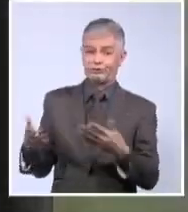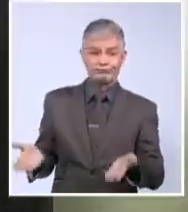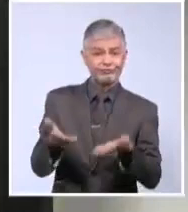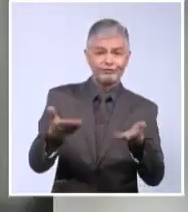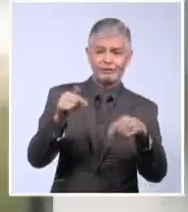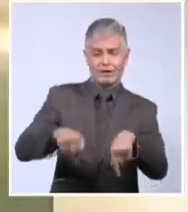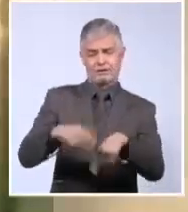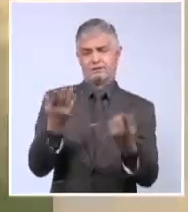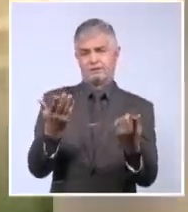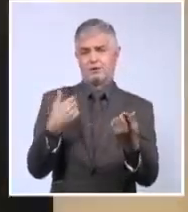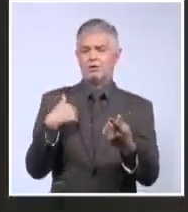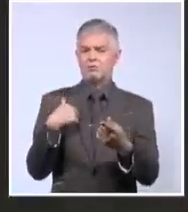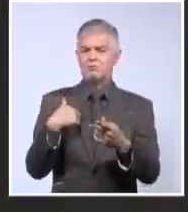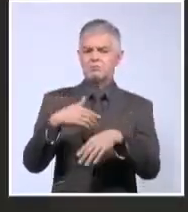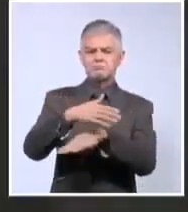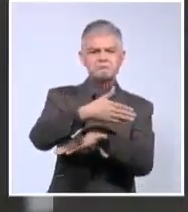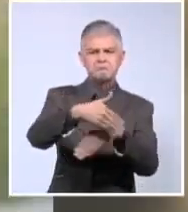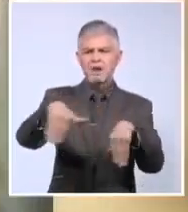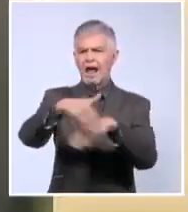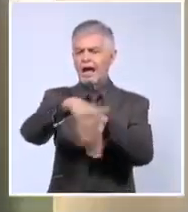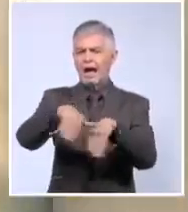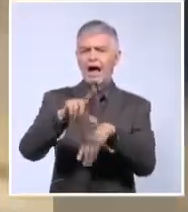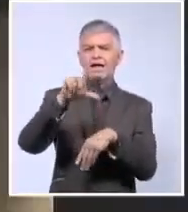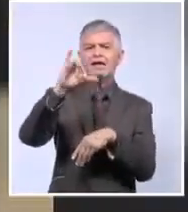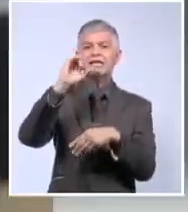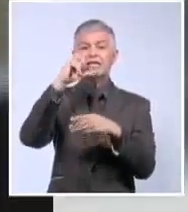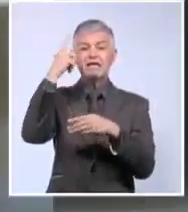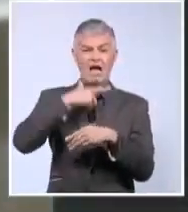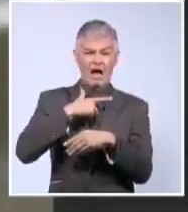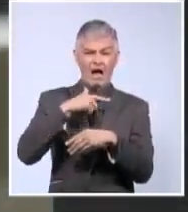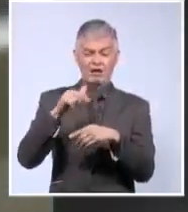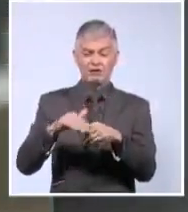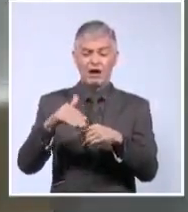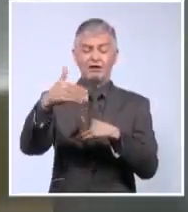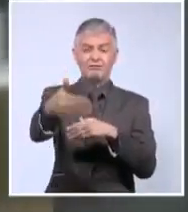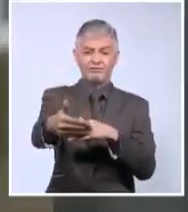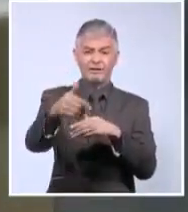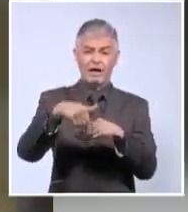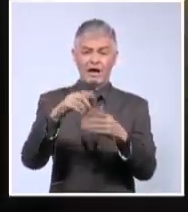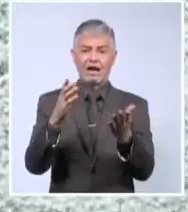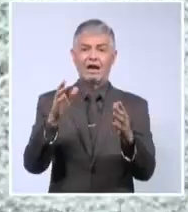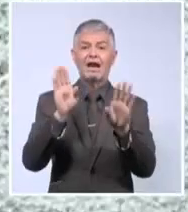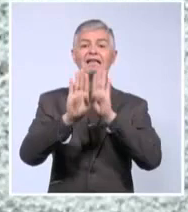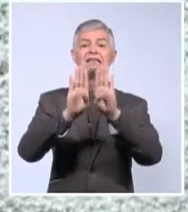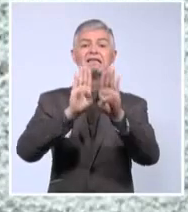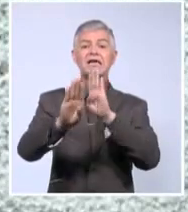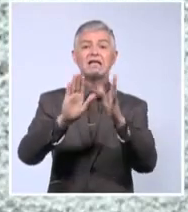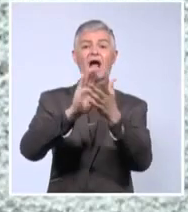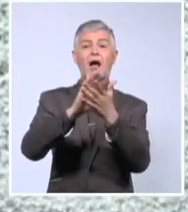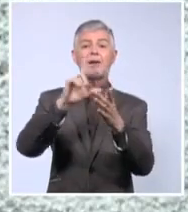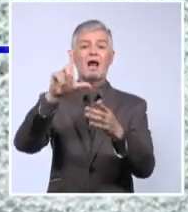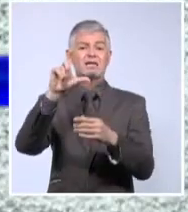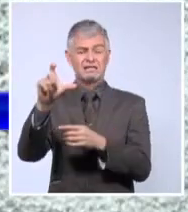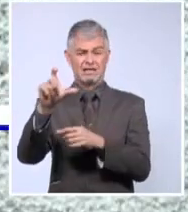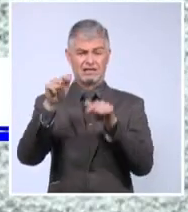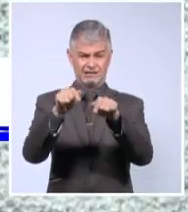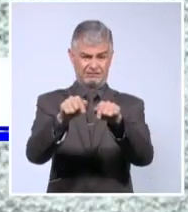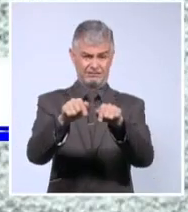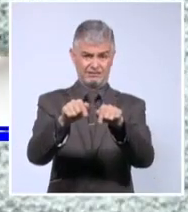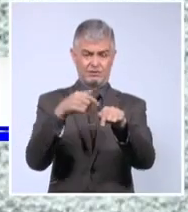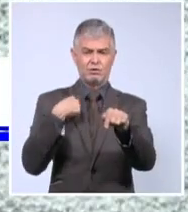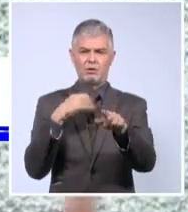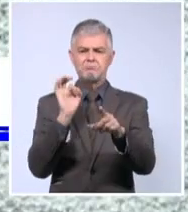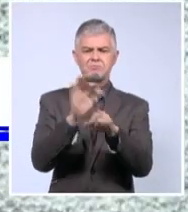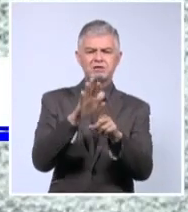variedad de líneas, cruzo la acera, contraria a la acera de la MLC, que está en 12 y línea, y ahí empiezo a